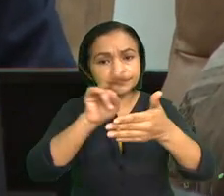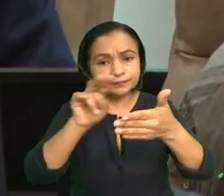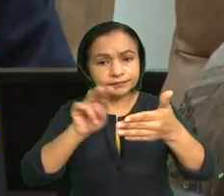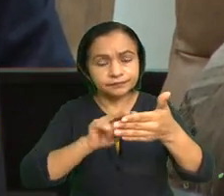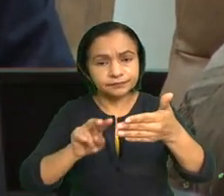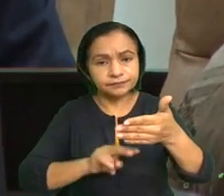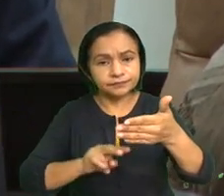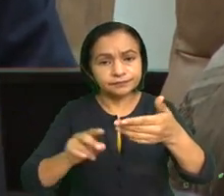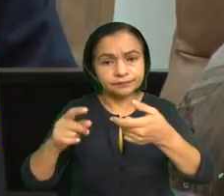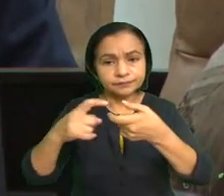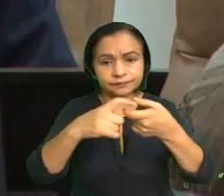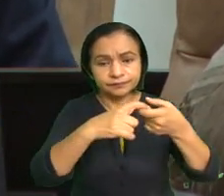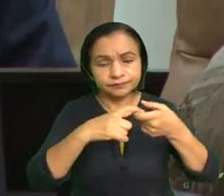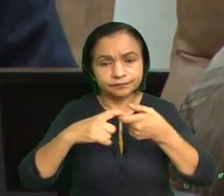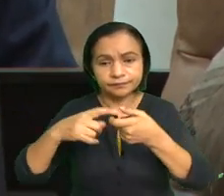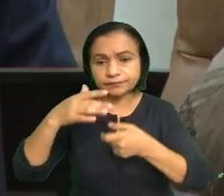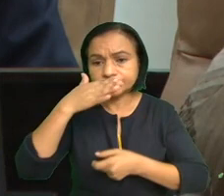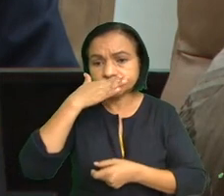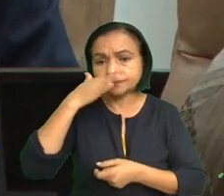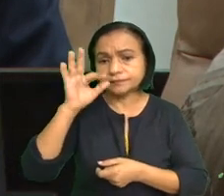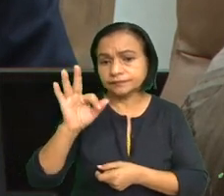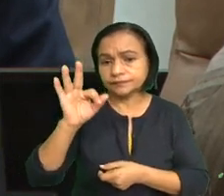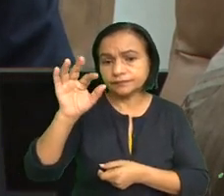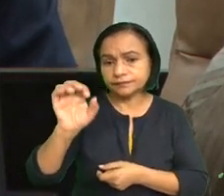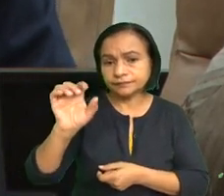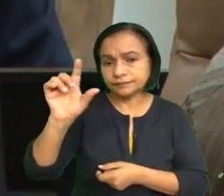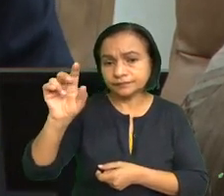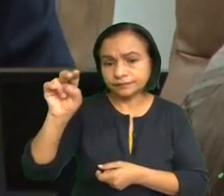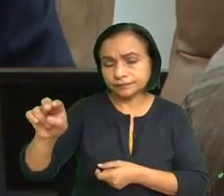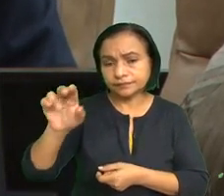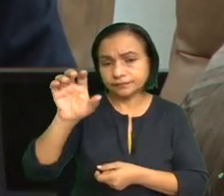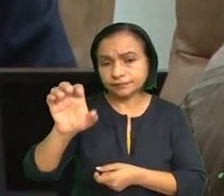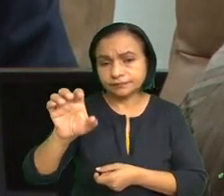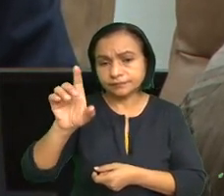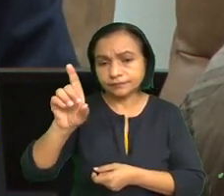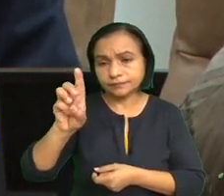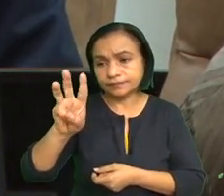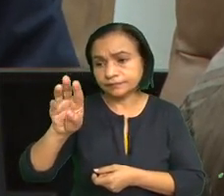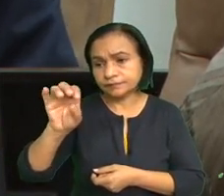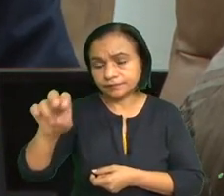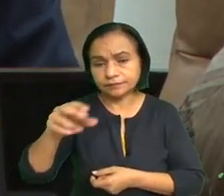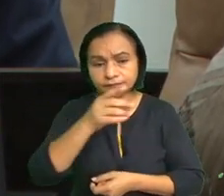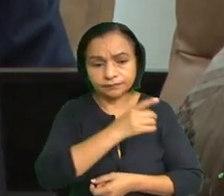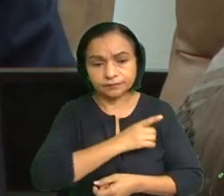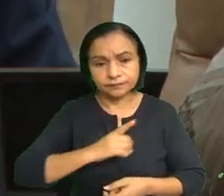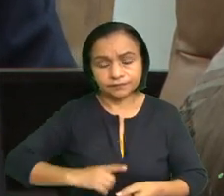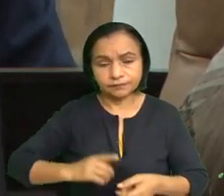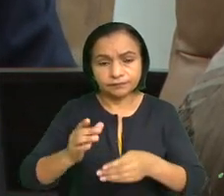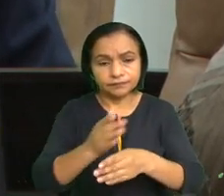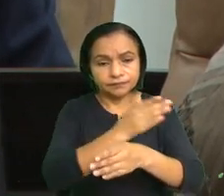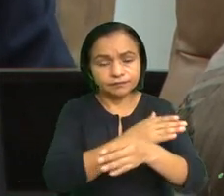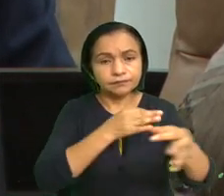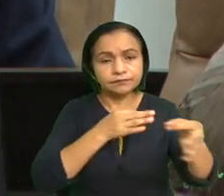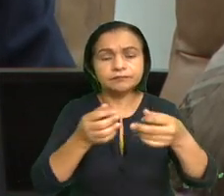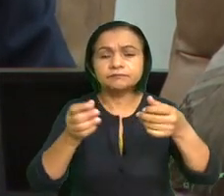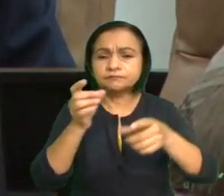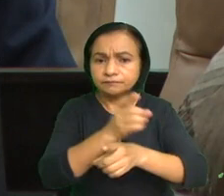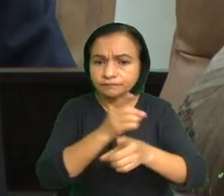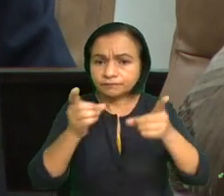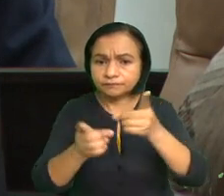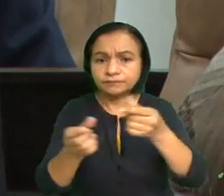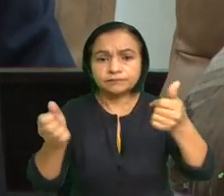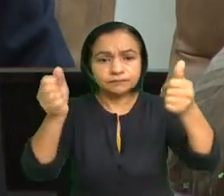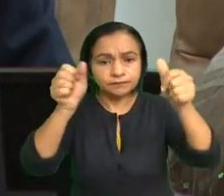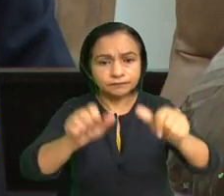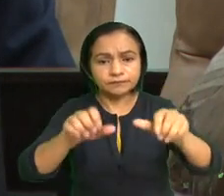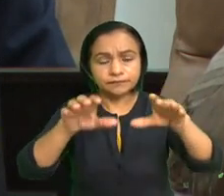Coordinador de Bancada del FSLN, el Diputado Edwin Castro, por todo esto debemos aprobar la